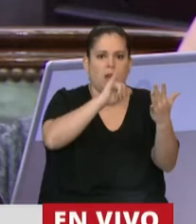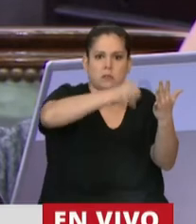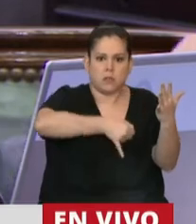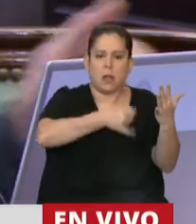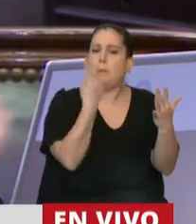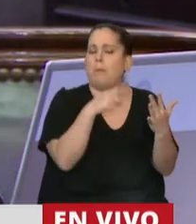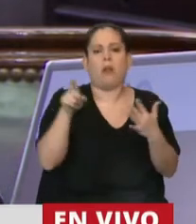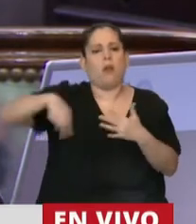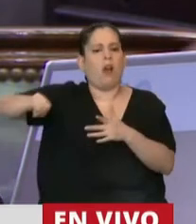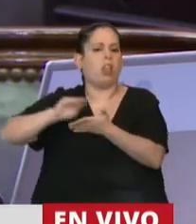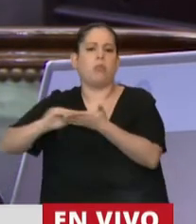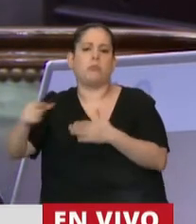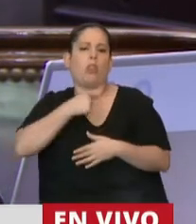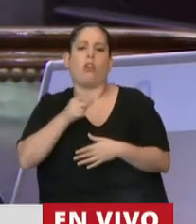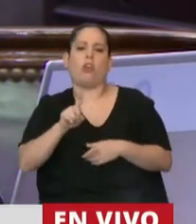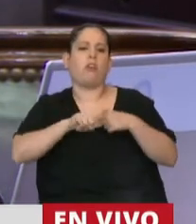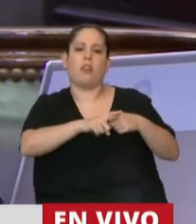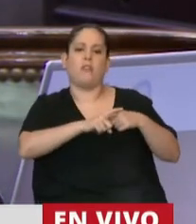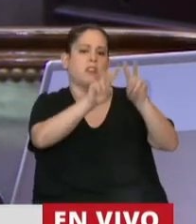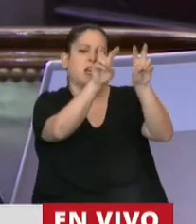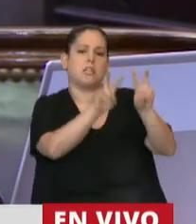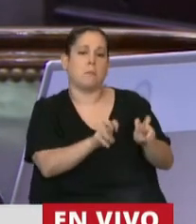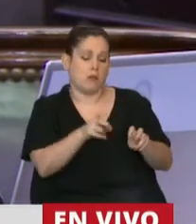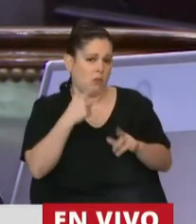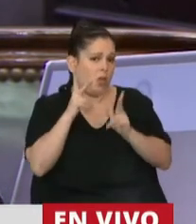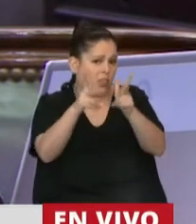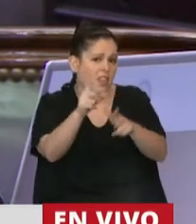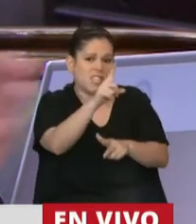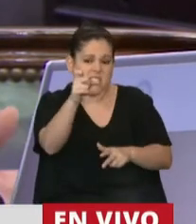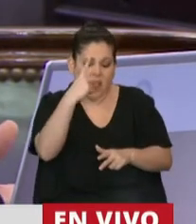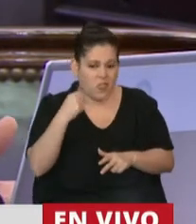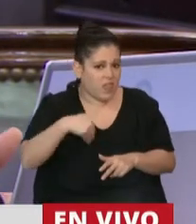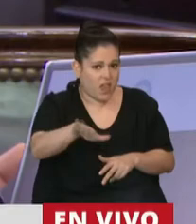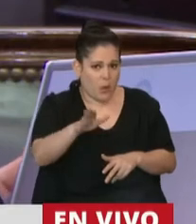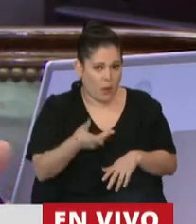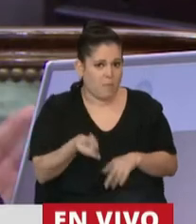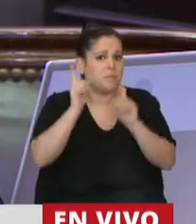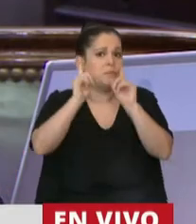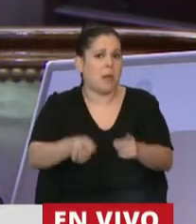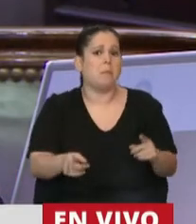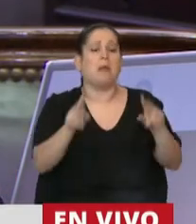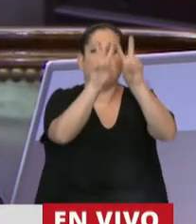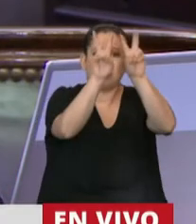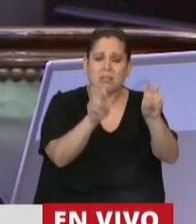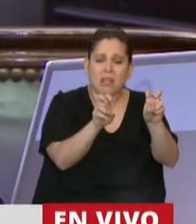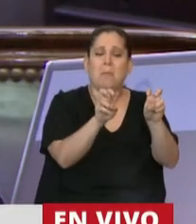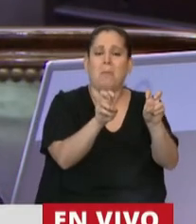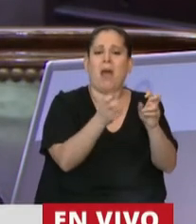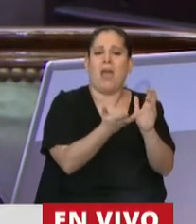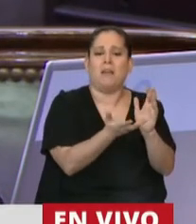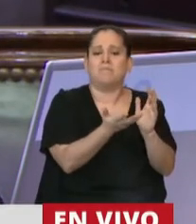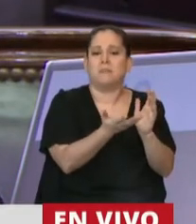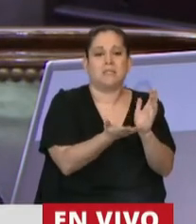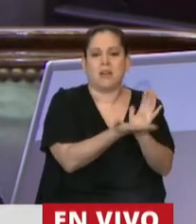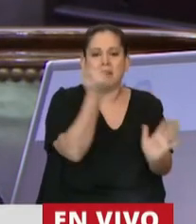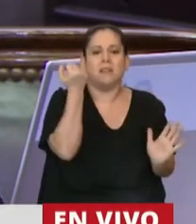discutir estas cosas y ya, como dije, pasaron casi 100 días. Y otro tema, la expropiación de Vicentín. Nosotros planteamos desde el